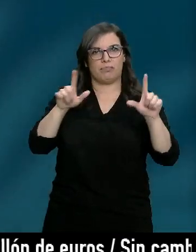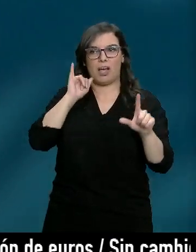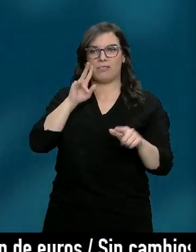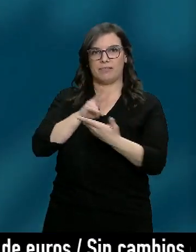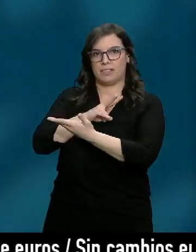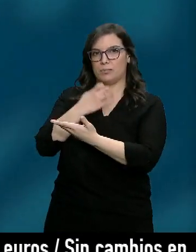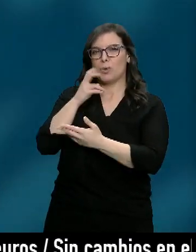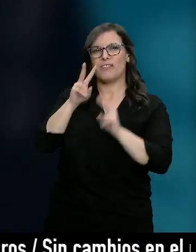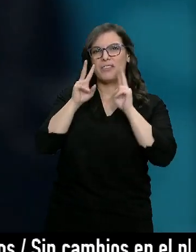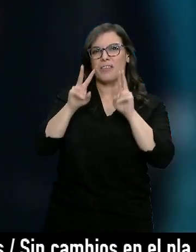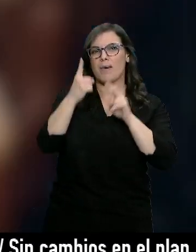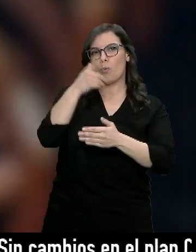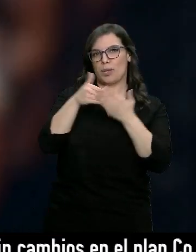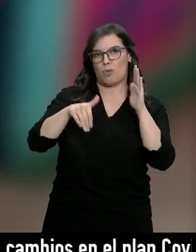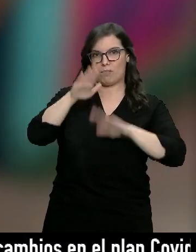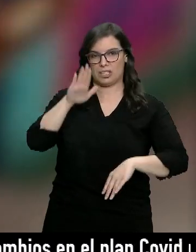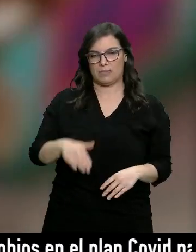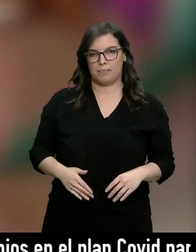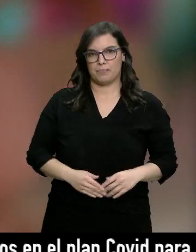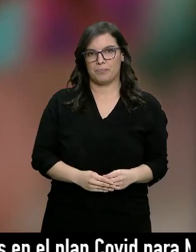este, que ha tenido más de un millón de visitas.